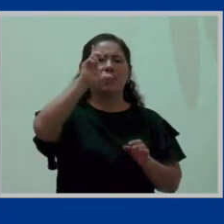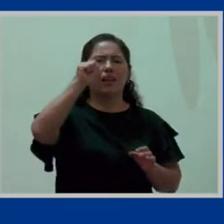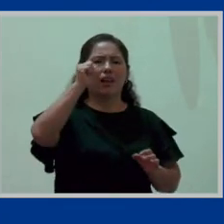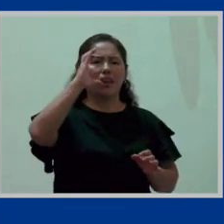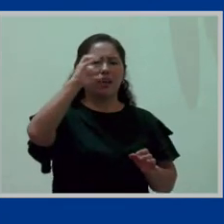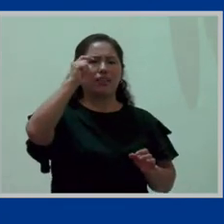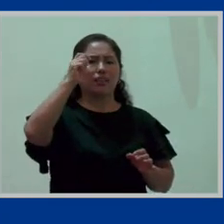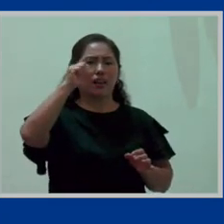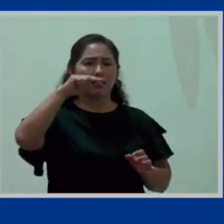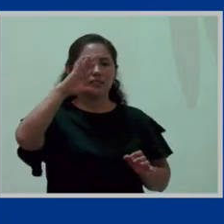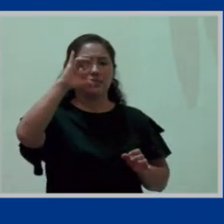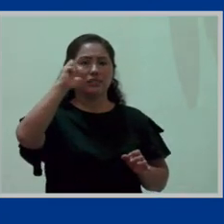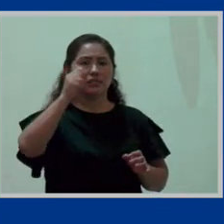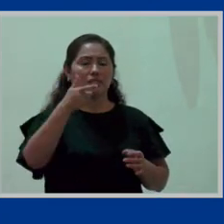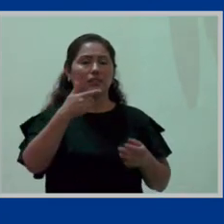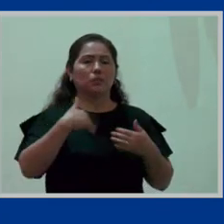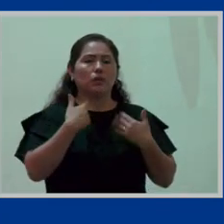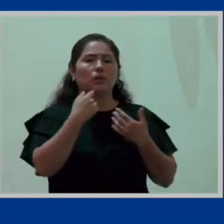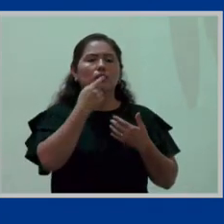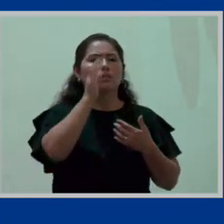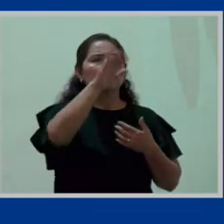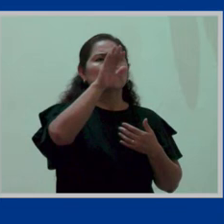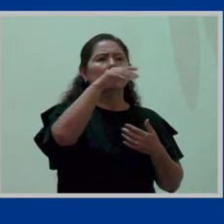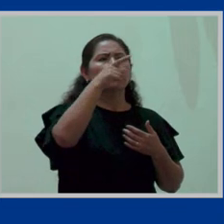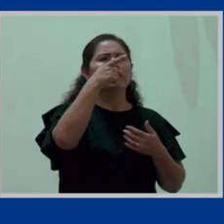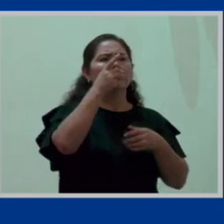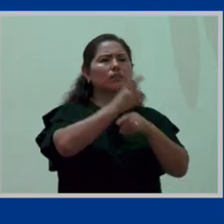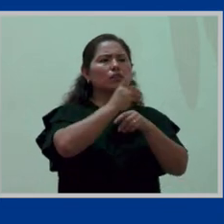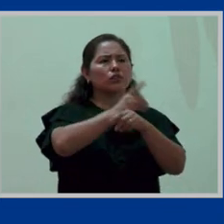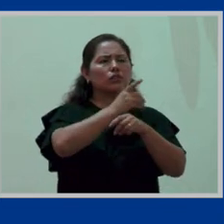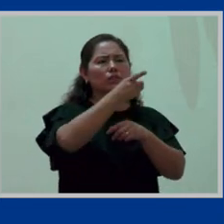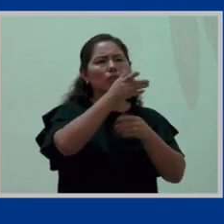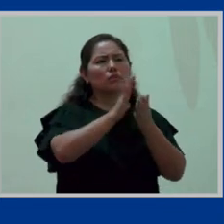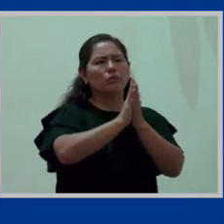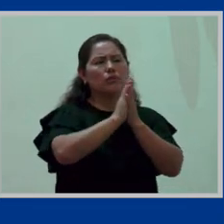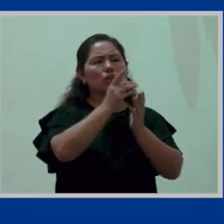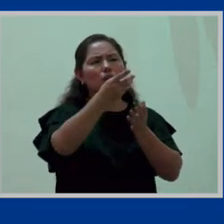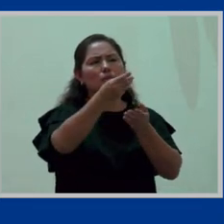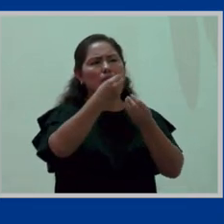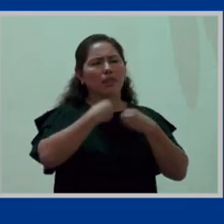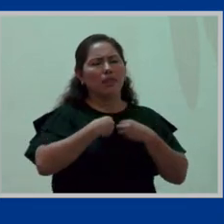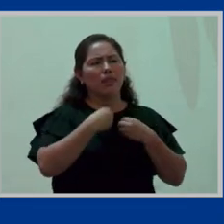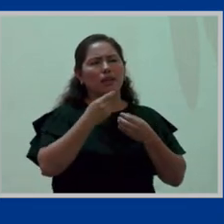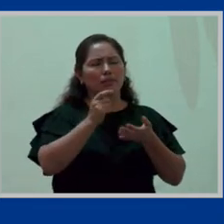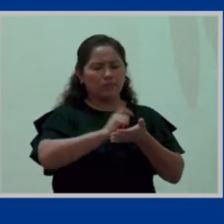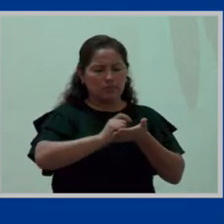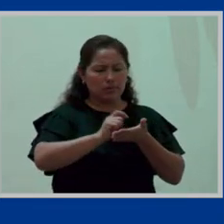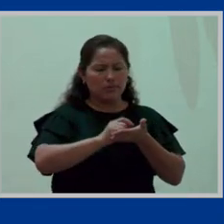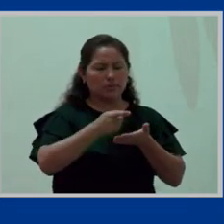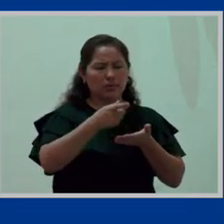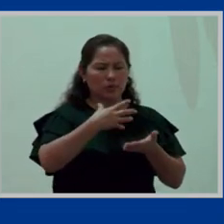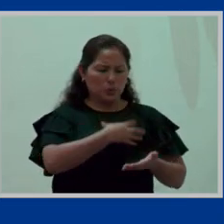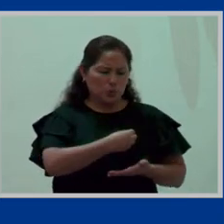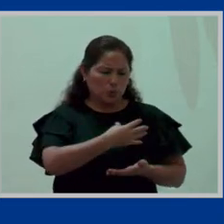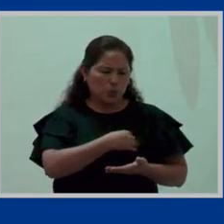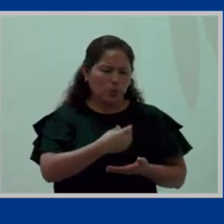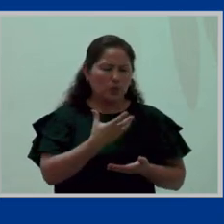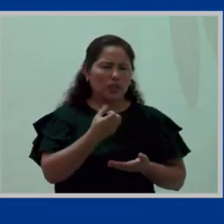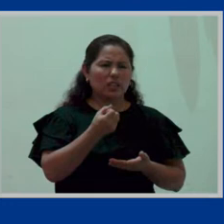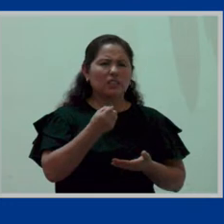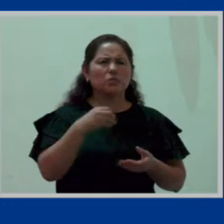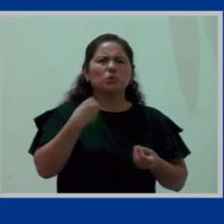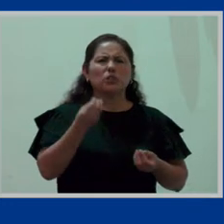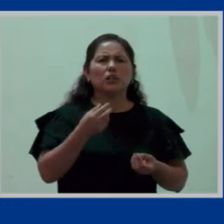le va a decir al pediatra que si le receta algún sucedáneo de la leche materna, le dice, pero ¿por qué sucedáneo? Dígame, ¿cuál es la